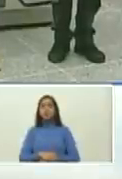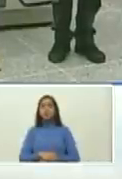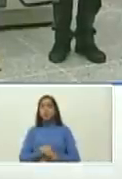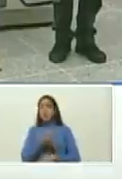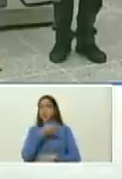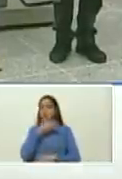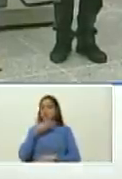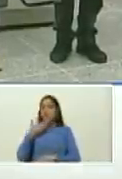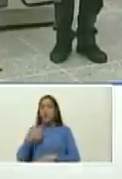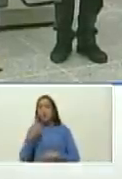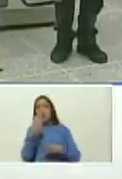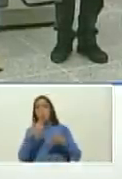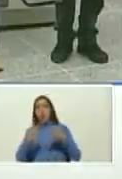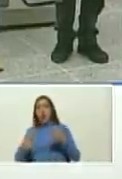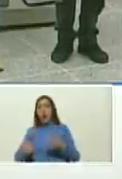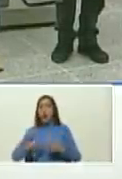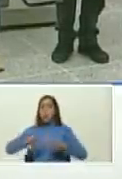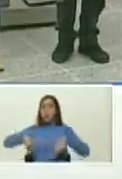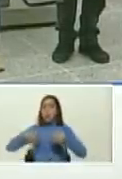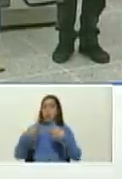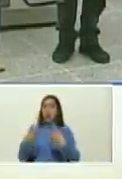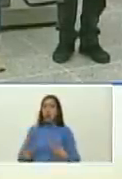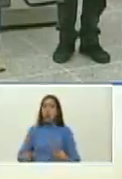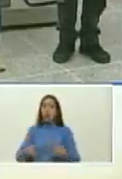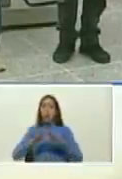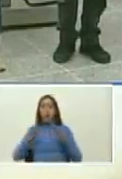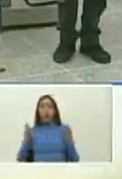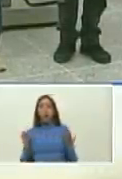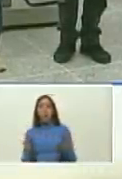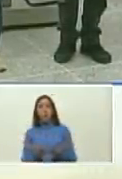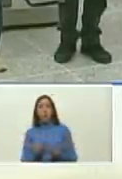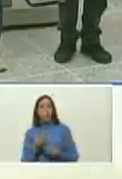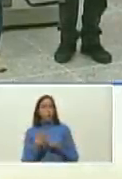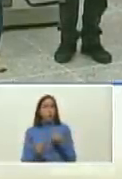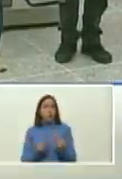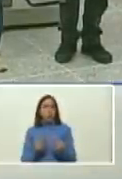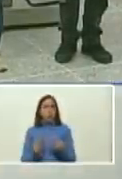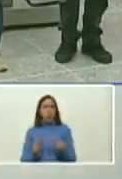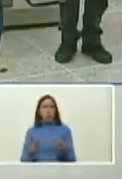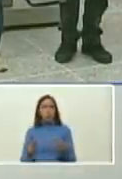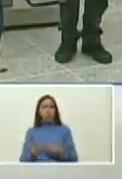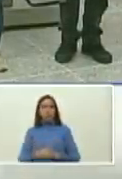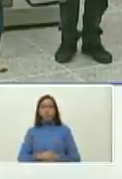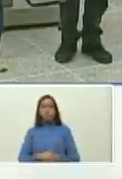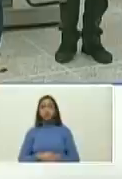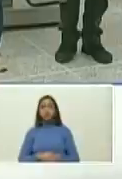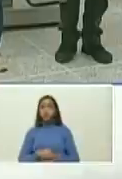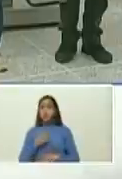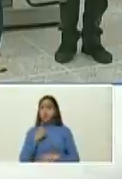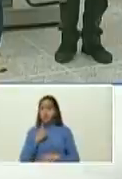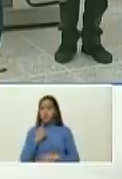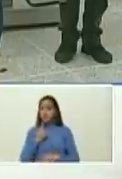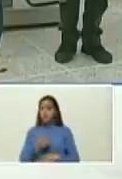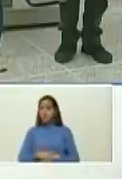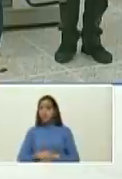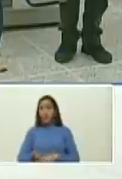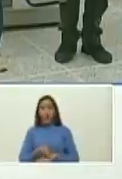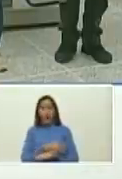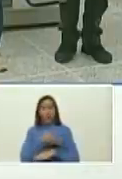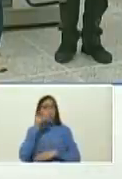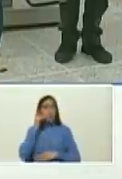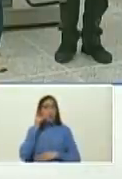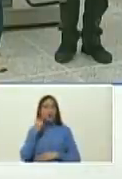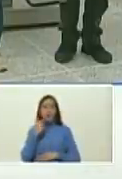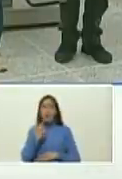mejores equipos del mundo ¿cómo hacemos? les diré como decía Darío Vivas